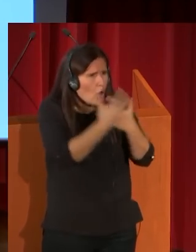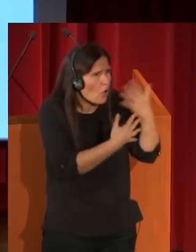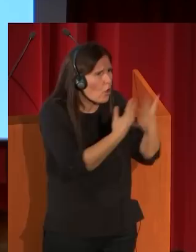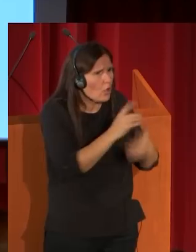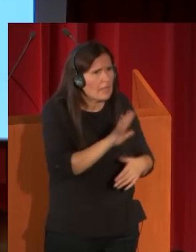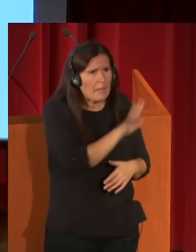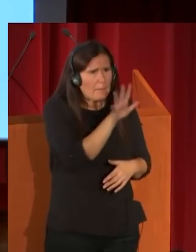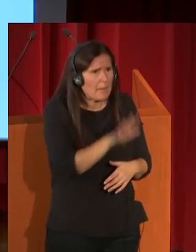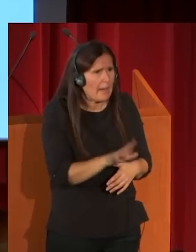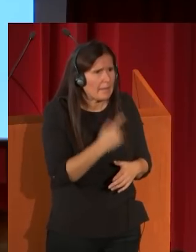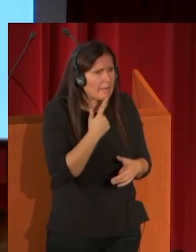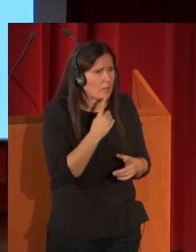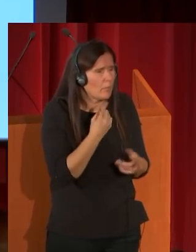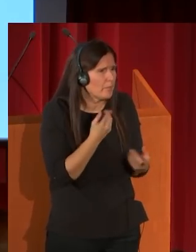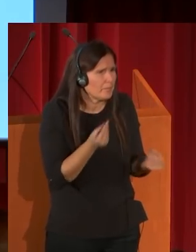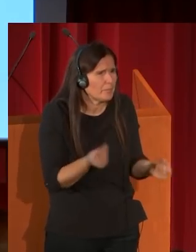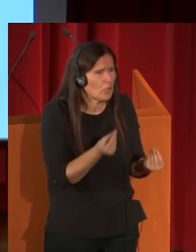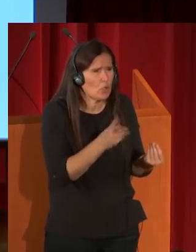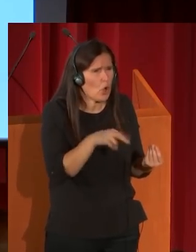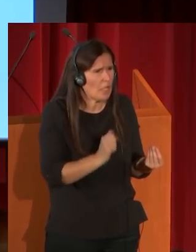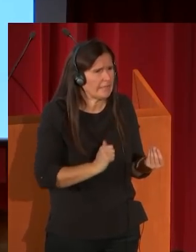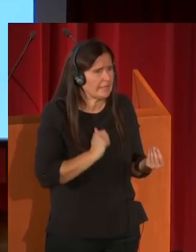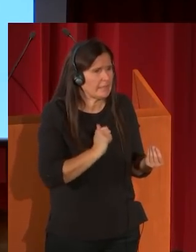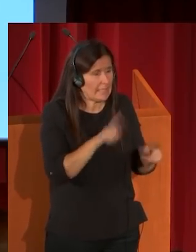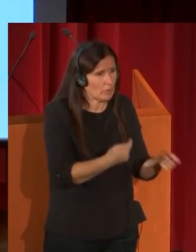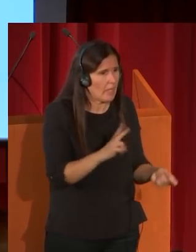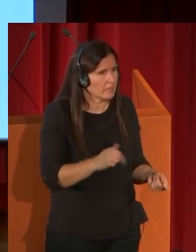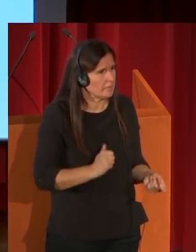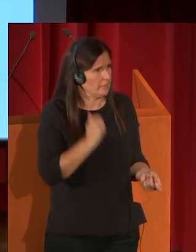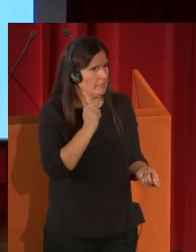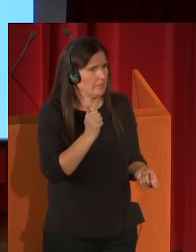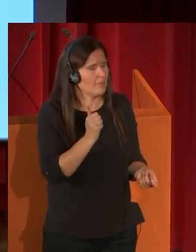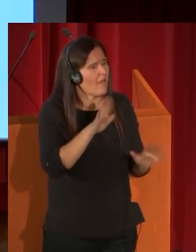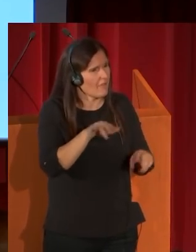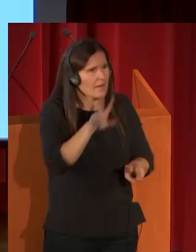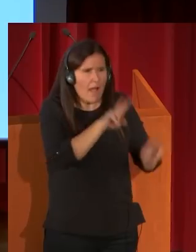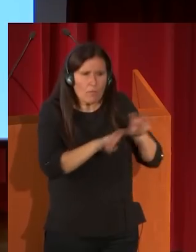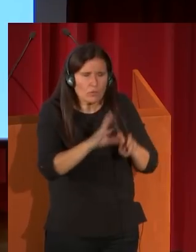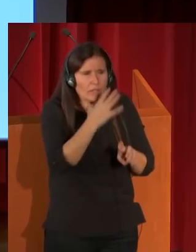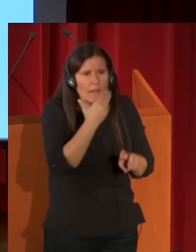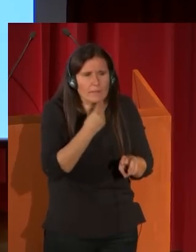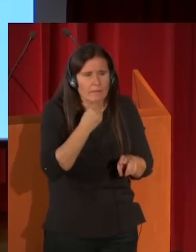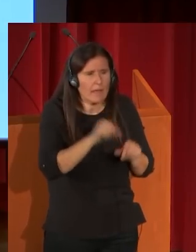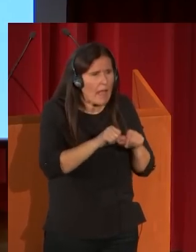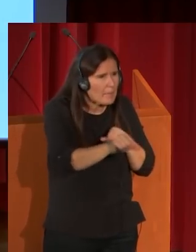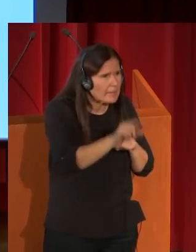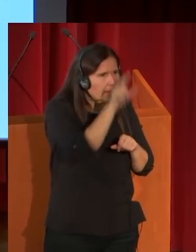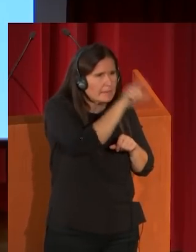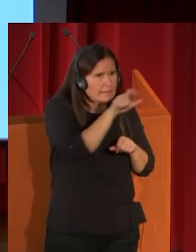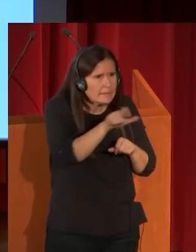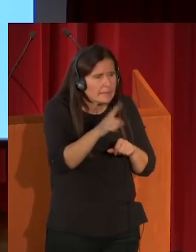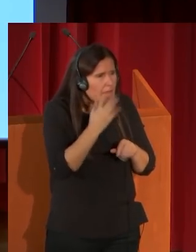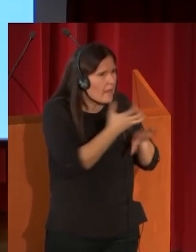aparentemente artificioso, pero que responde también a una búsqueda de la belleza a partir de tipos estudiados